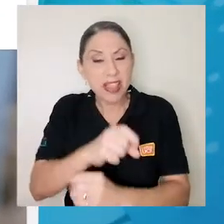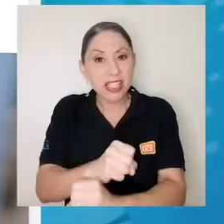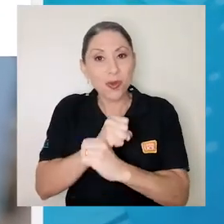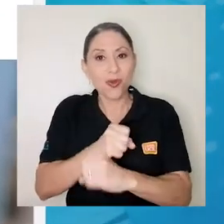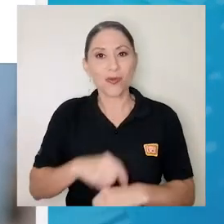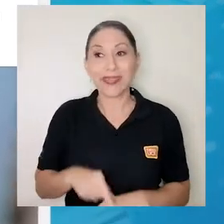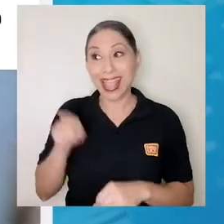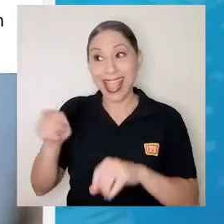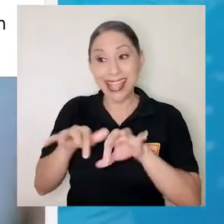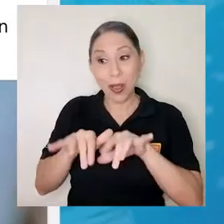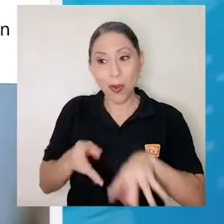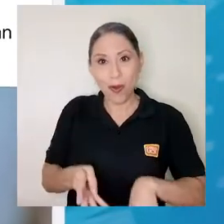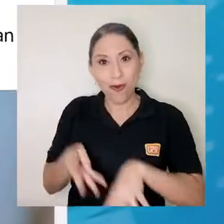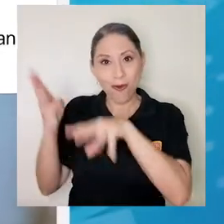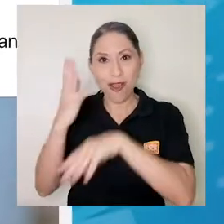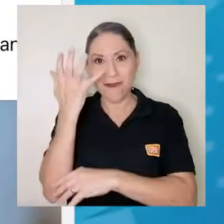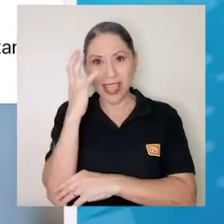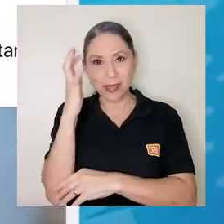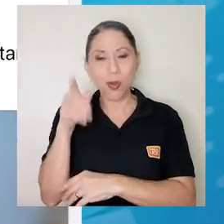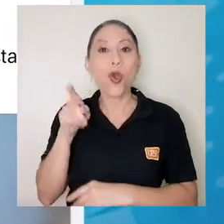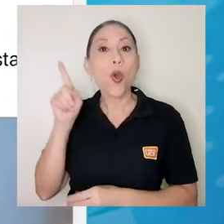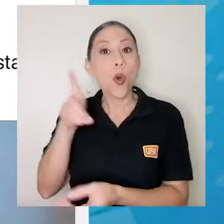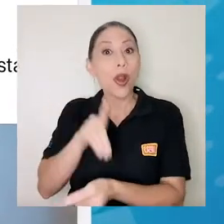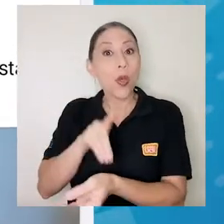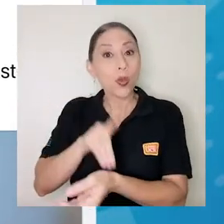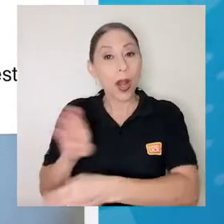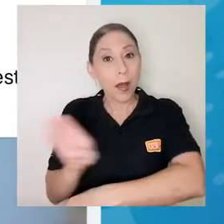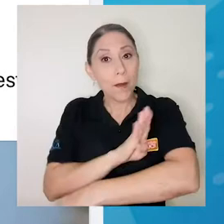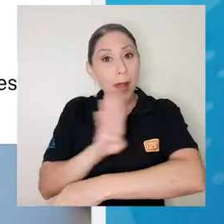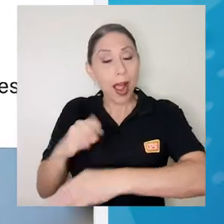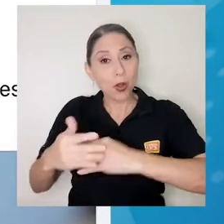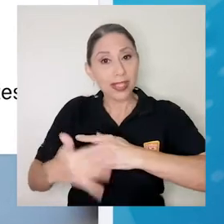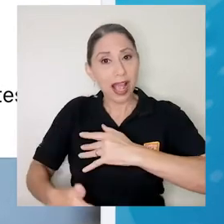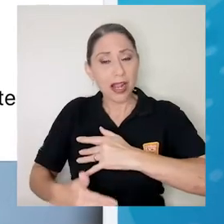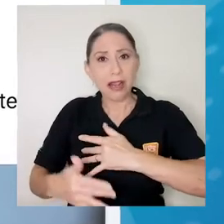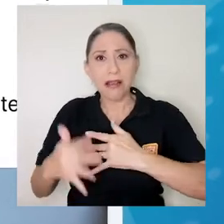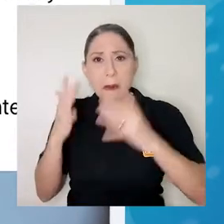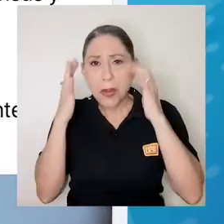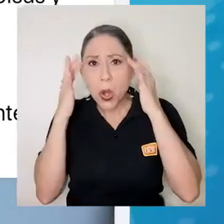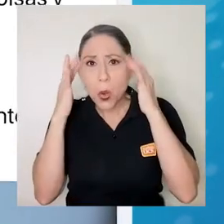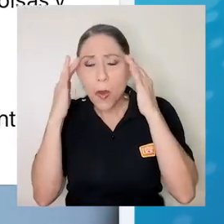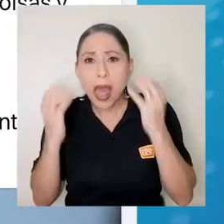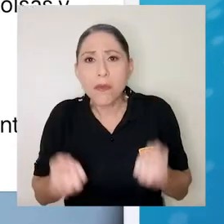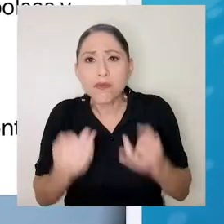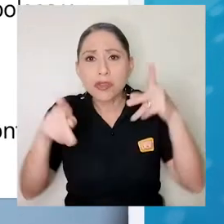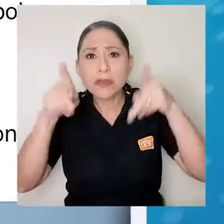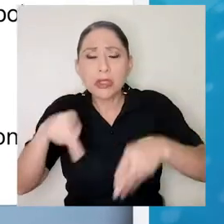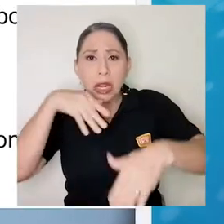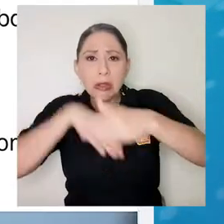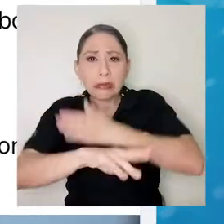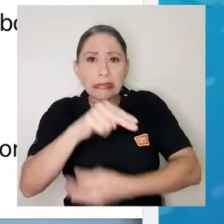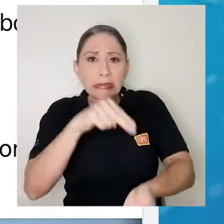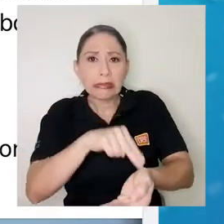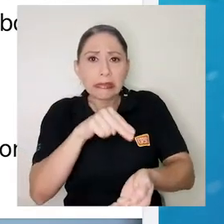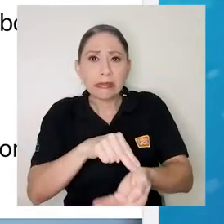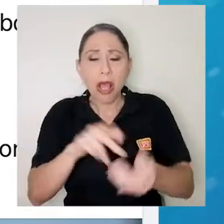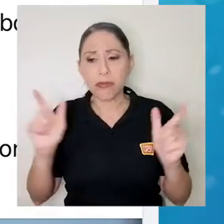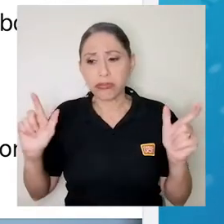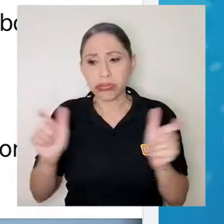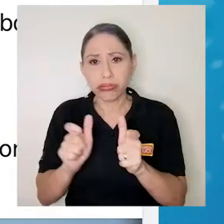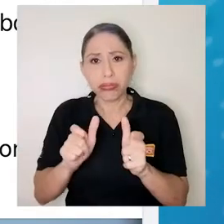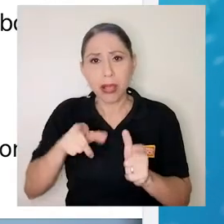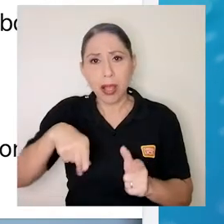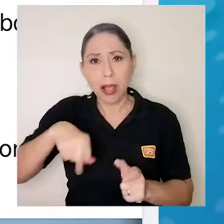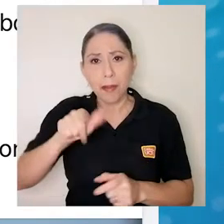Facebook, Fabiola compartió que una doctora del Banco de Sangre se mostró preocupada por el incremento de hospitalizados y por la